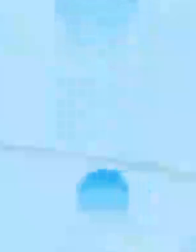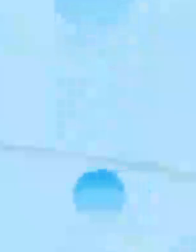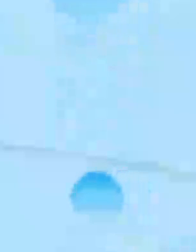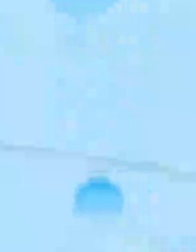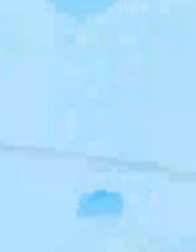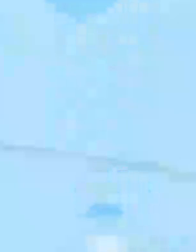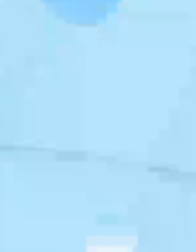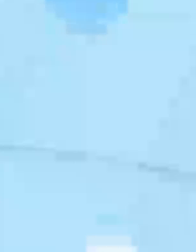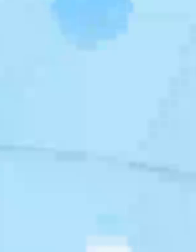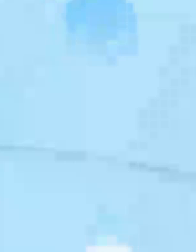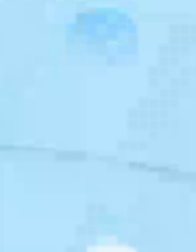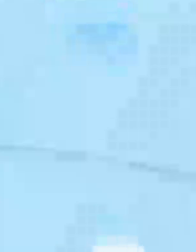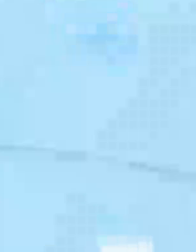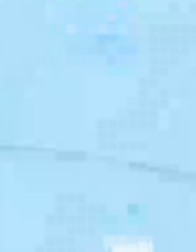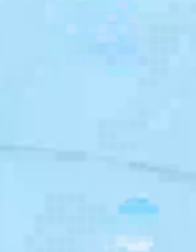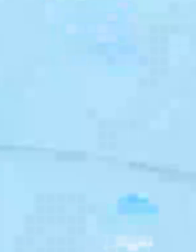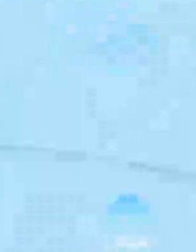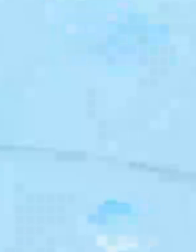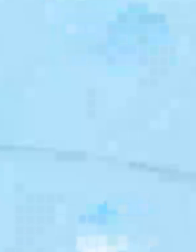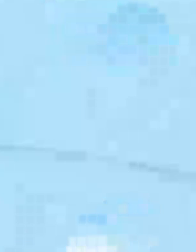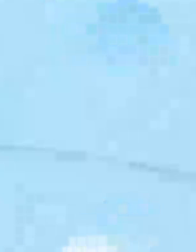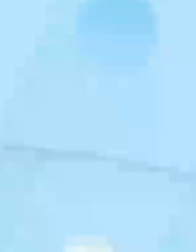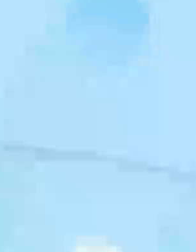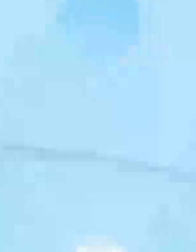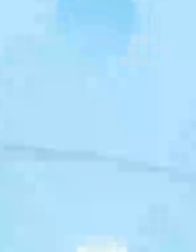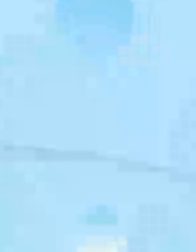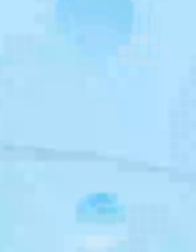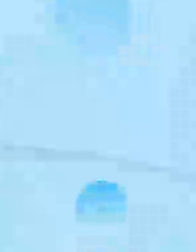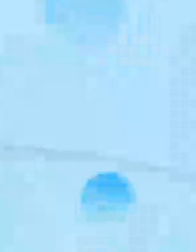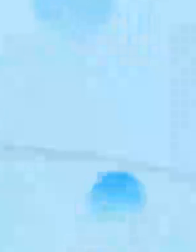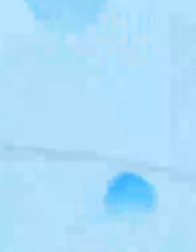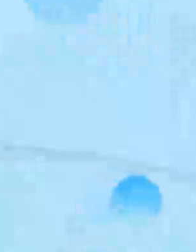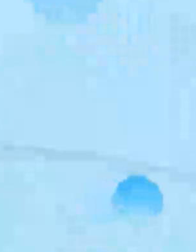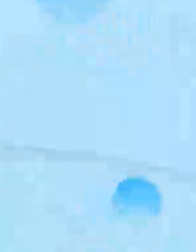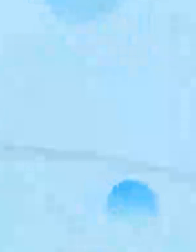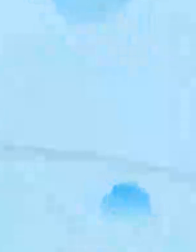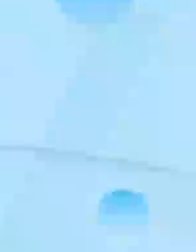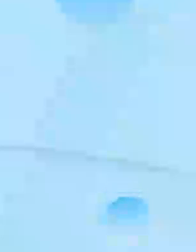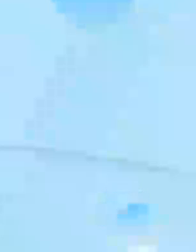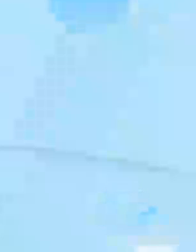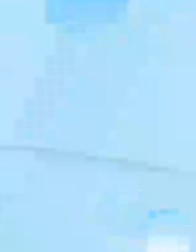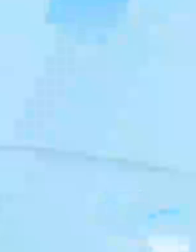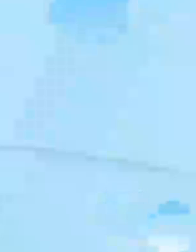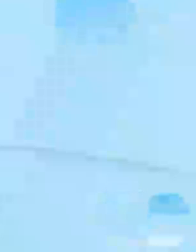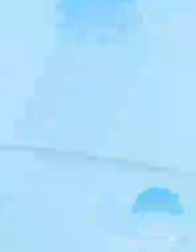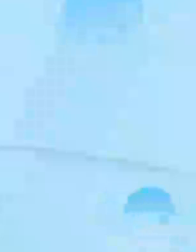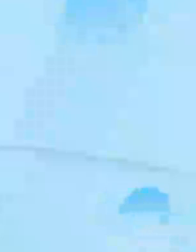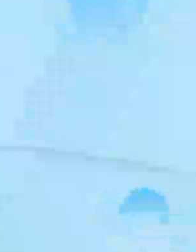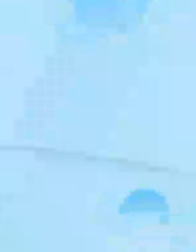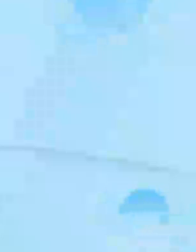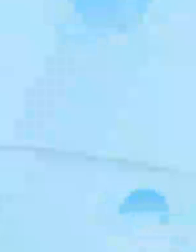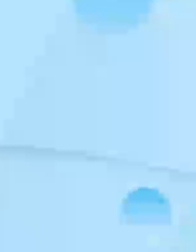¿Cuáles son y en dónde se ubican los países con mayor número de personas de edad avanzada?